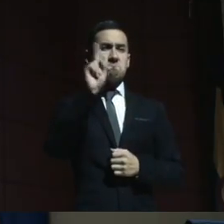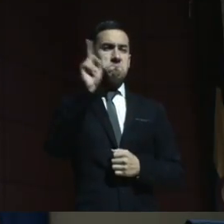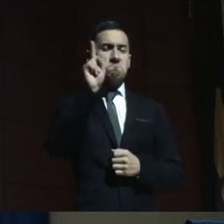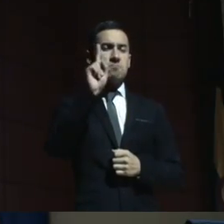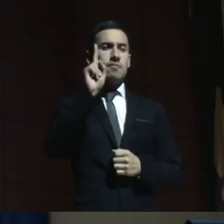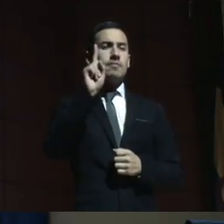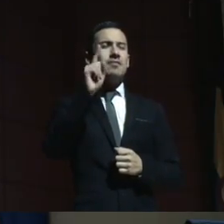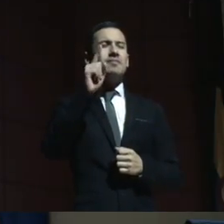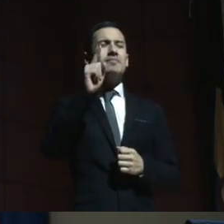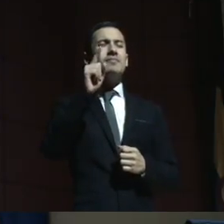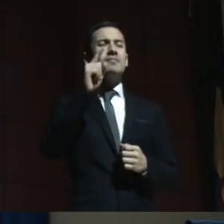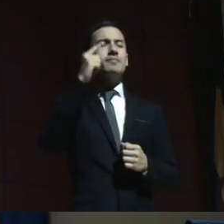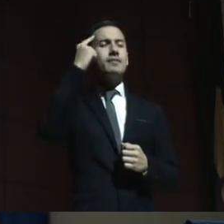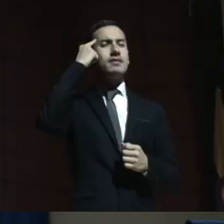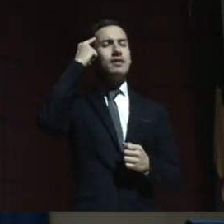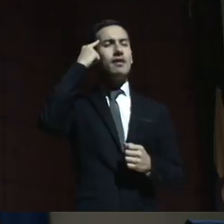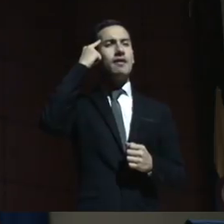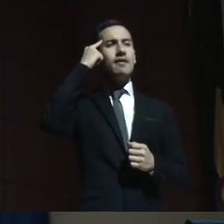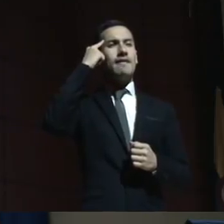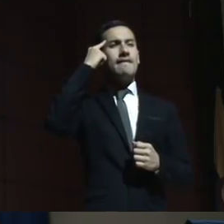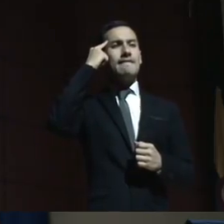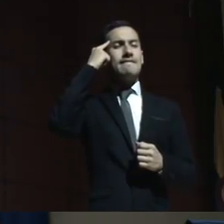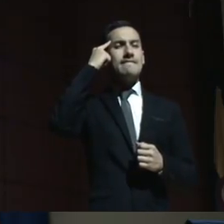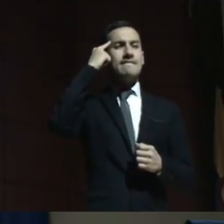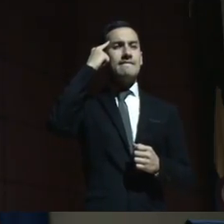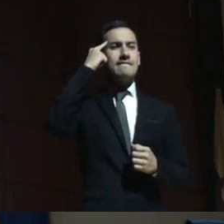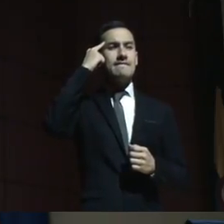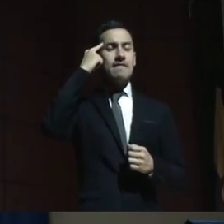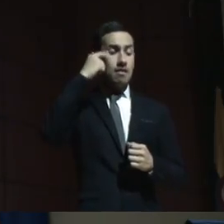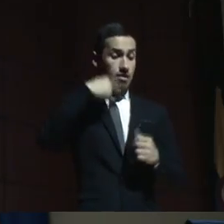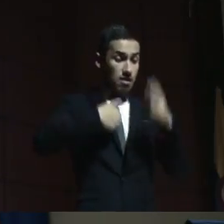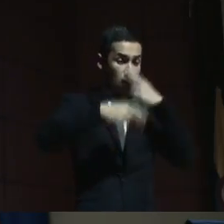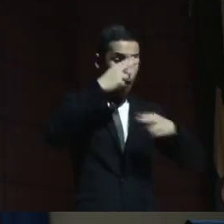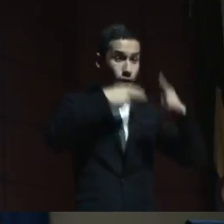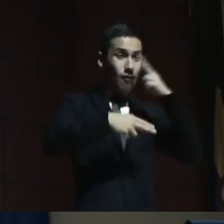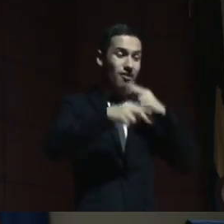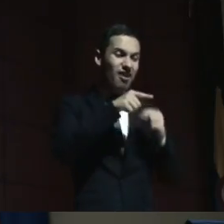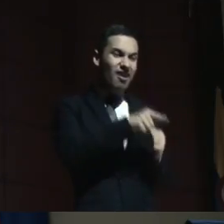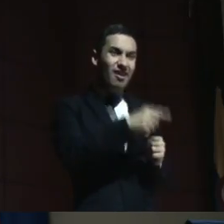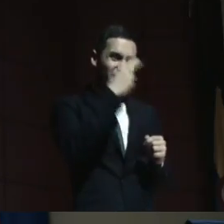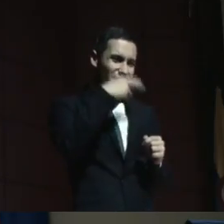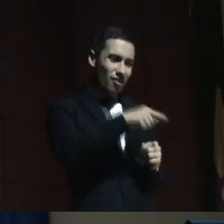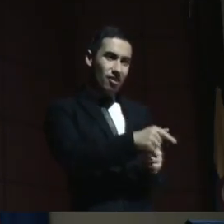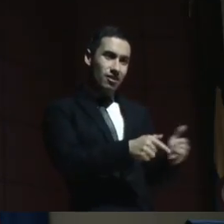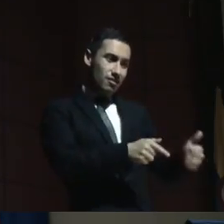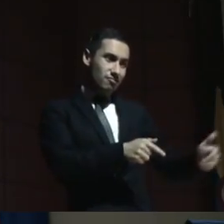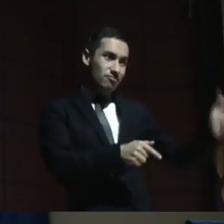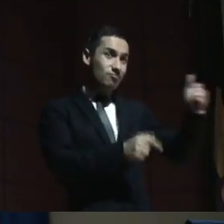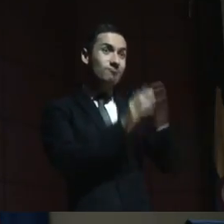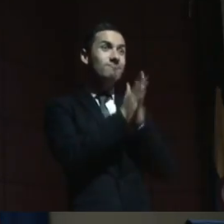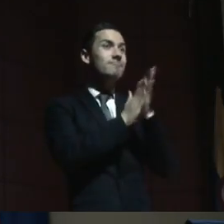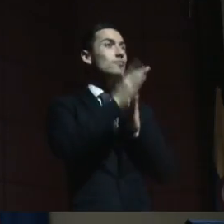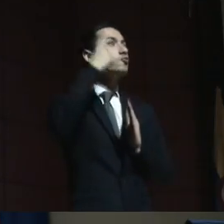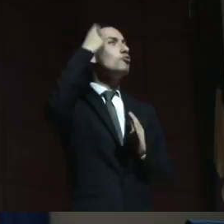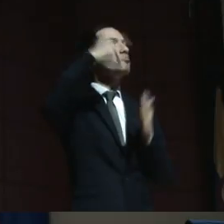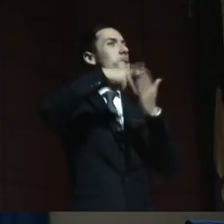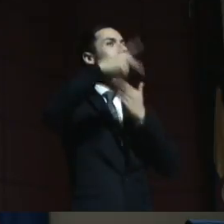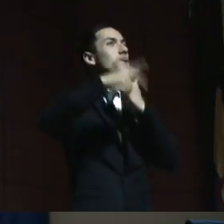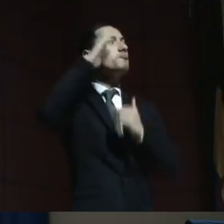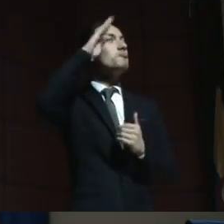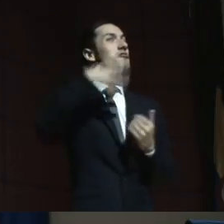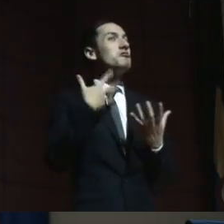puesto a pensar si su hijo tenía deseos y sueños de hacer otra cosa con su vida, ¿cierto?